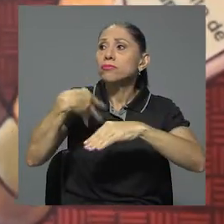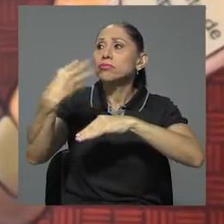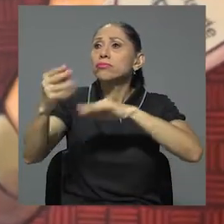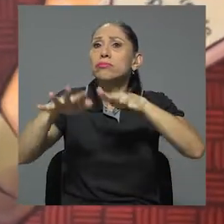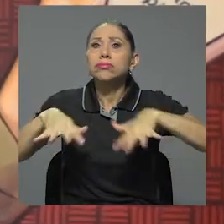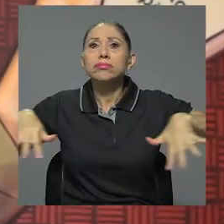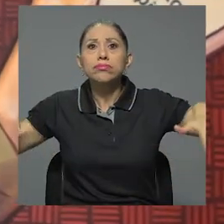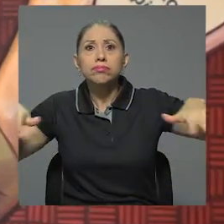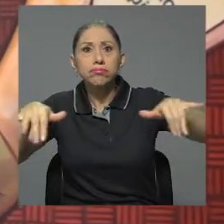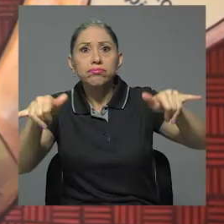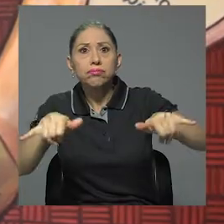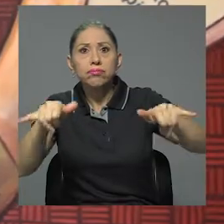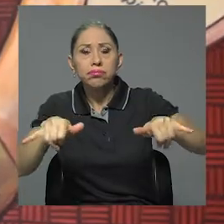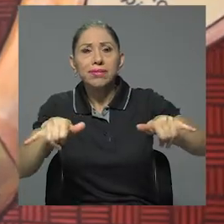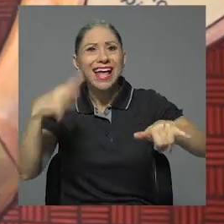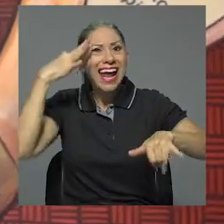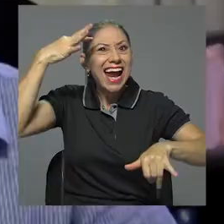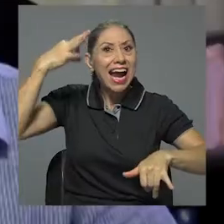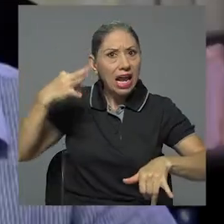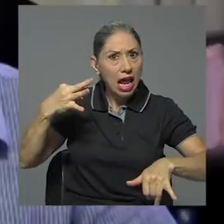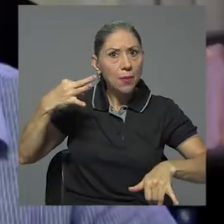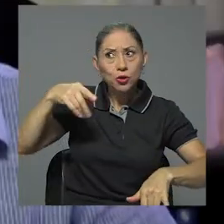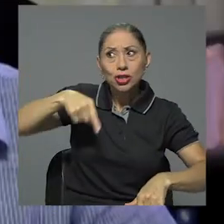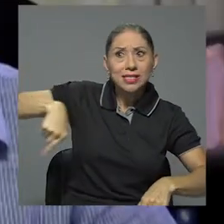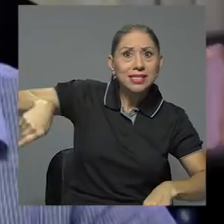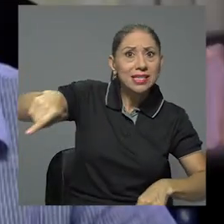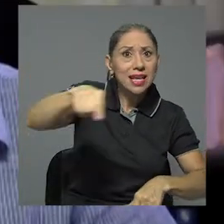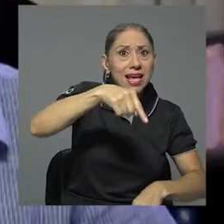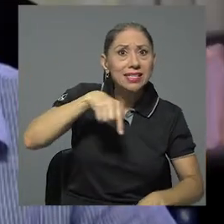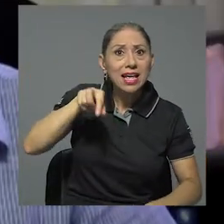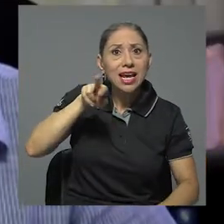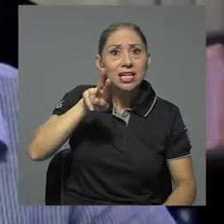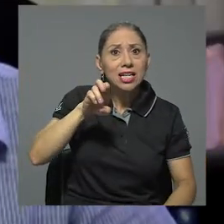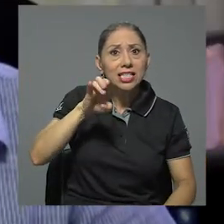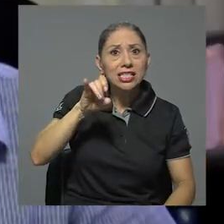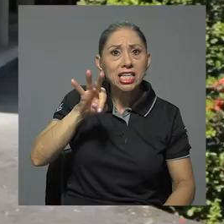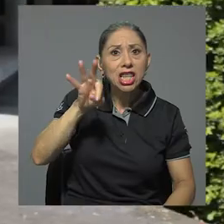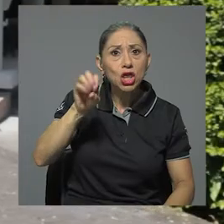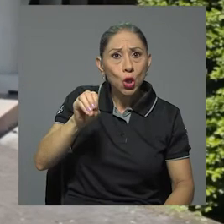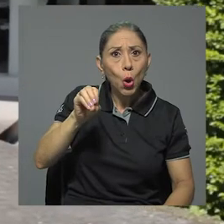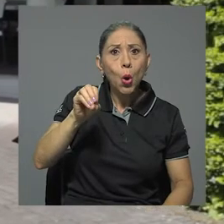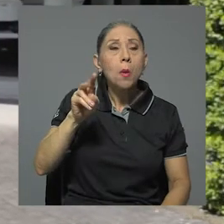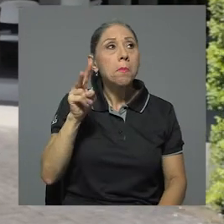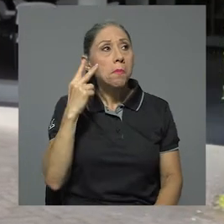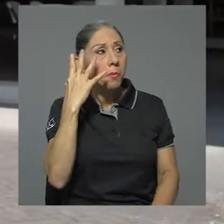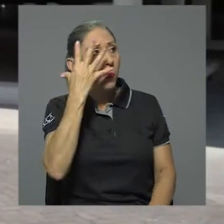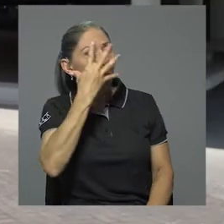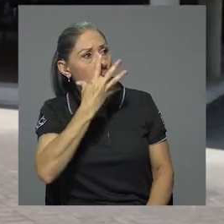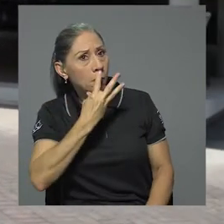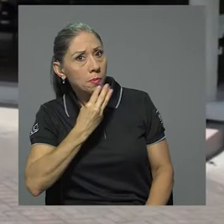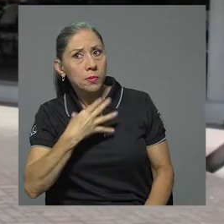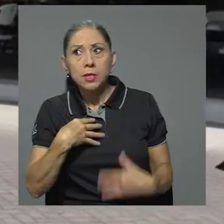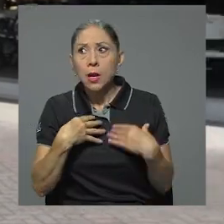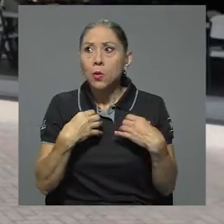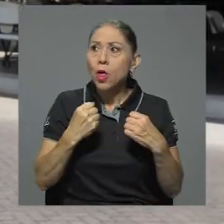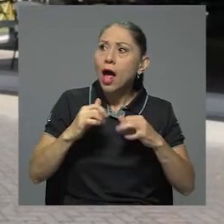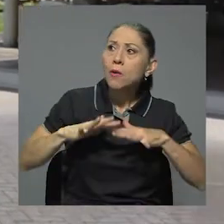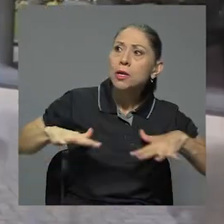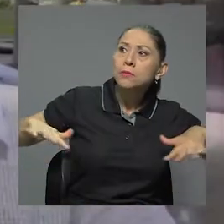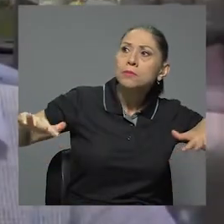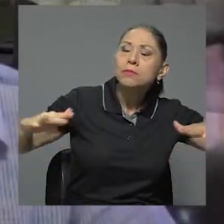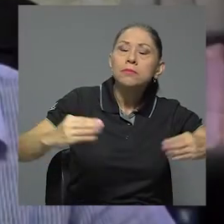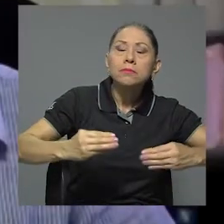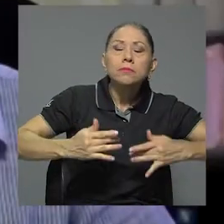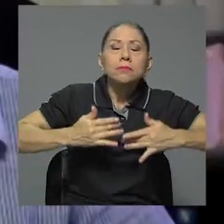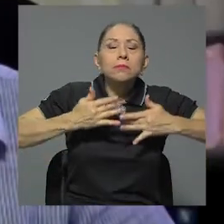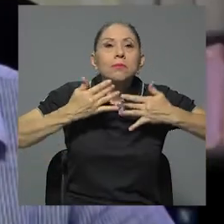realmente, pues si el recinto tiene un espacio agradable, es un espacio saludable, que se respira verde, pues en